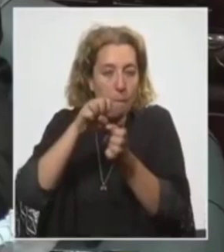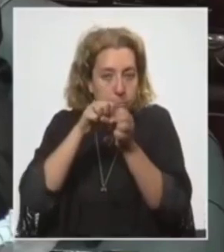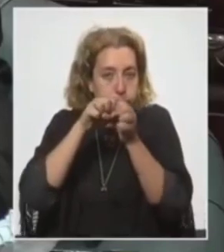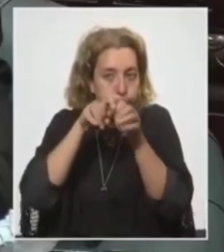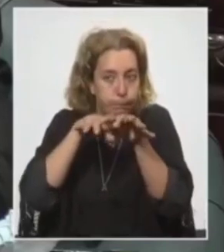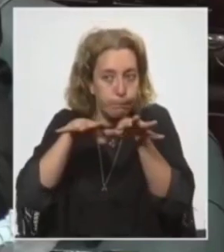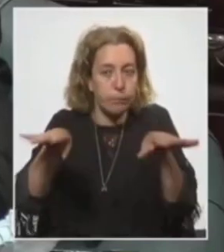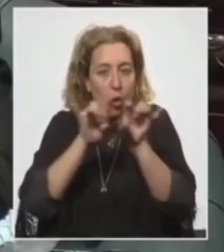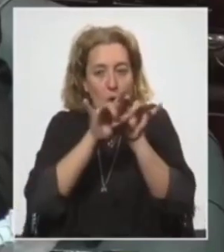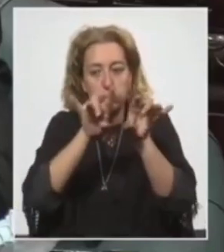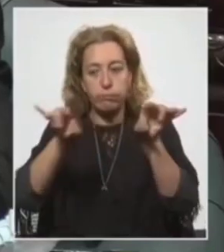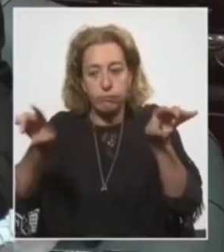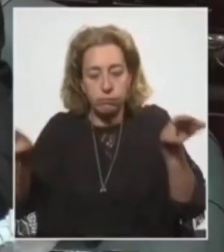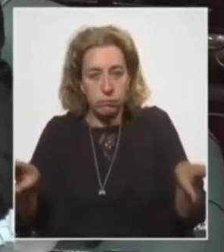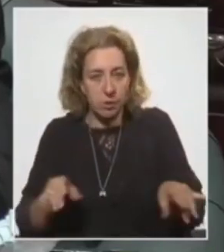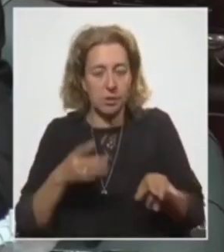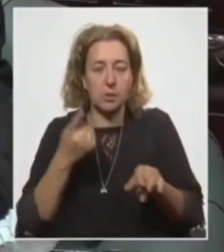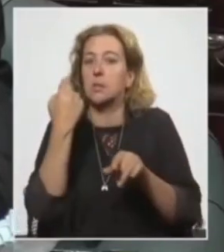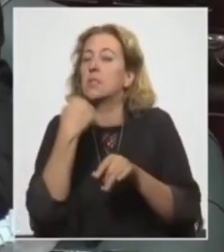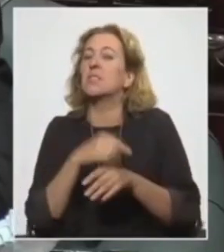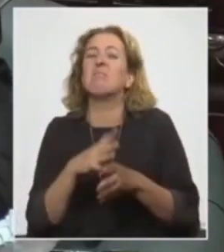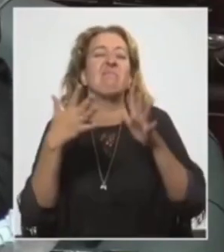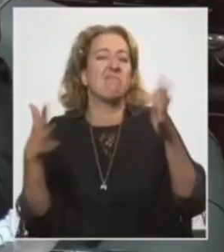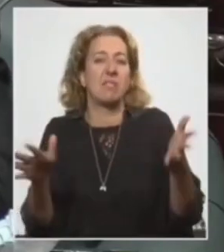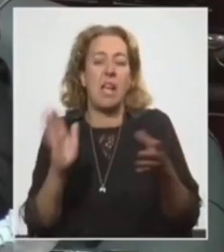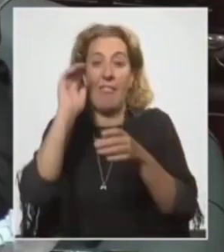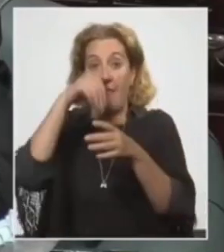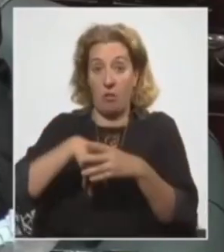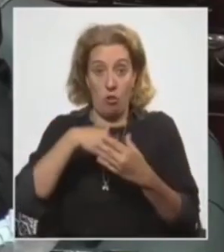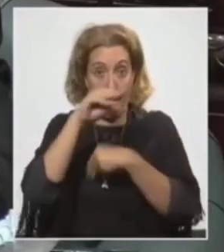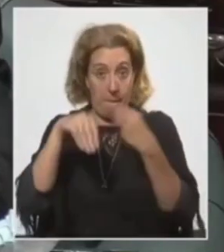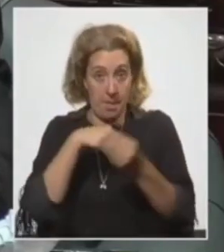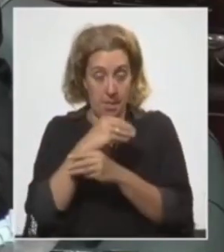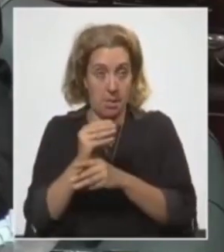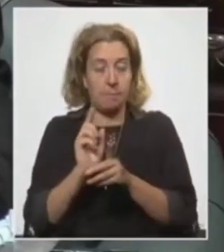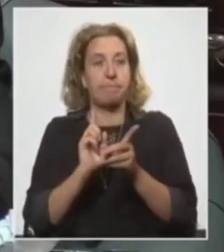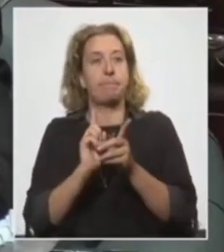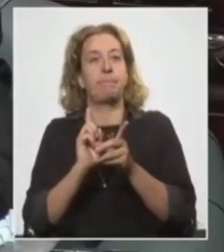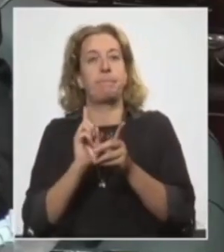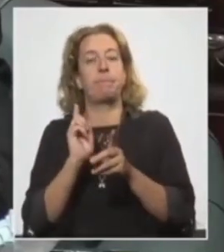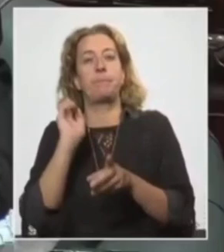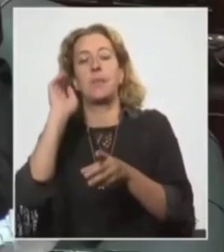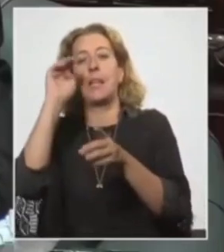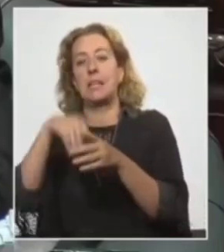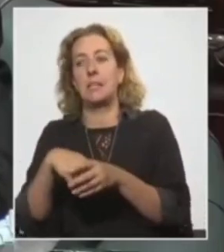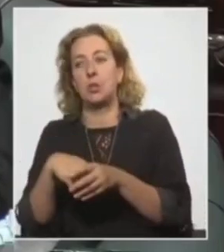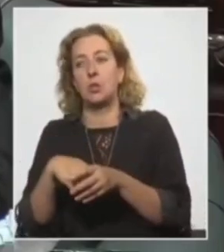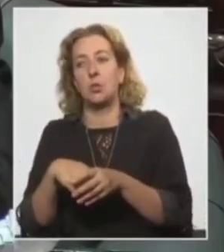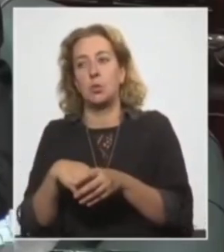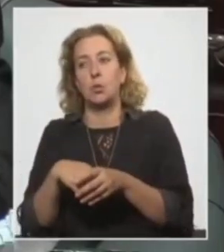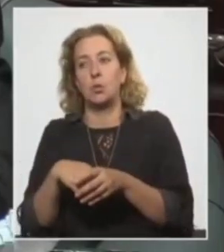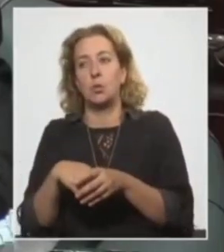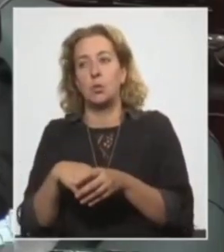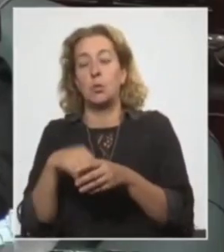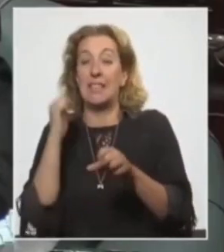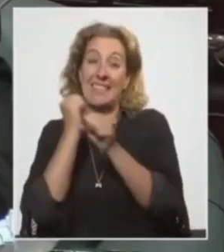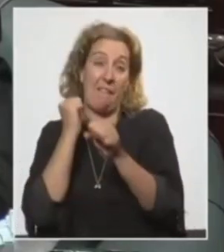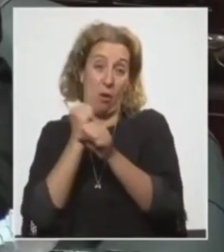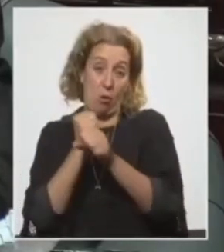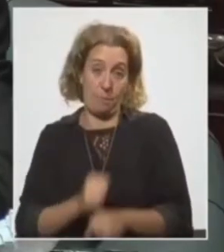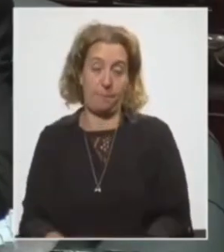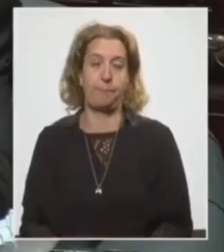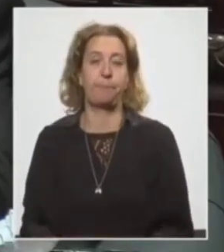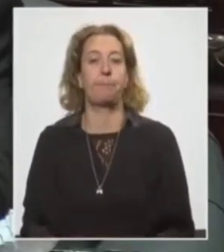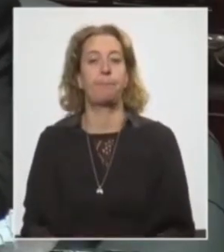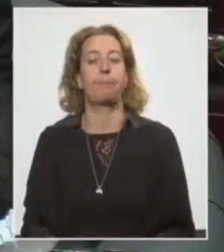la pandemia, que tienen que ver con ámbitos intrafamiliares, que tienen que ver con ámbitos de carácter laboral.